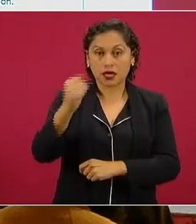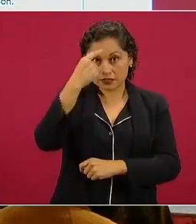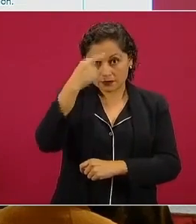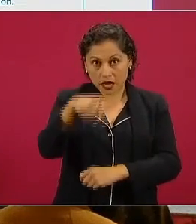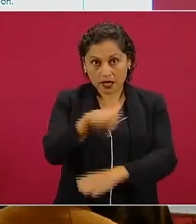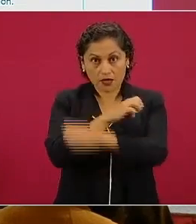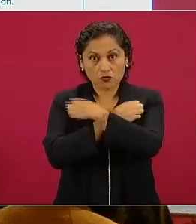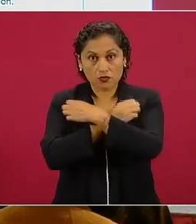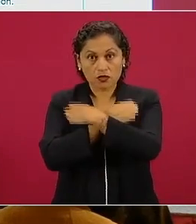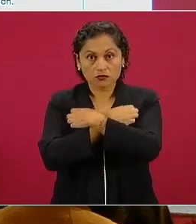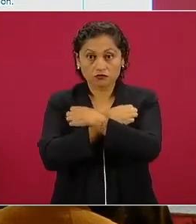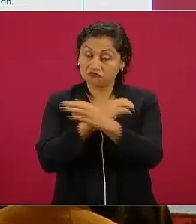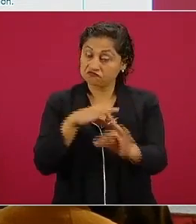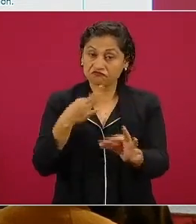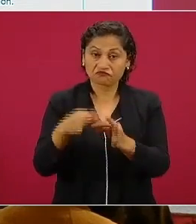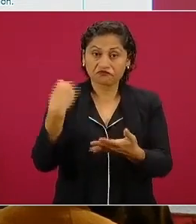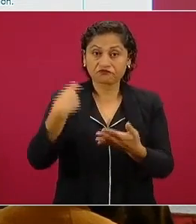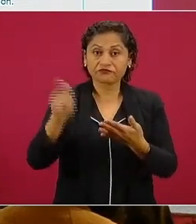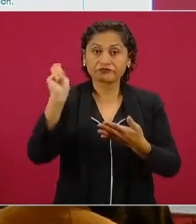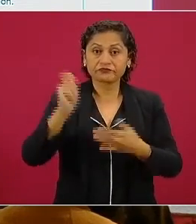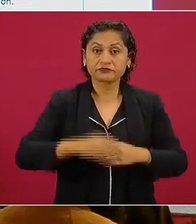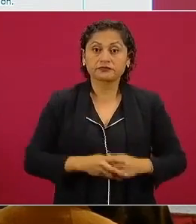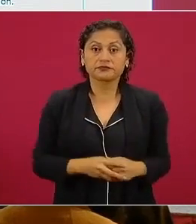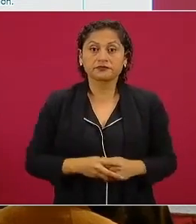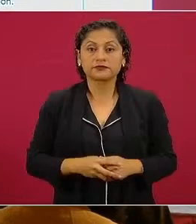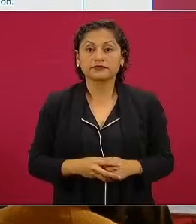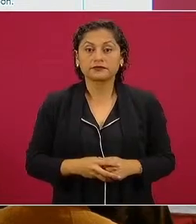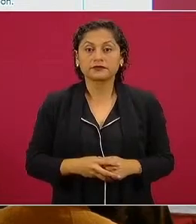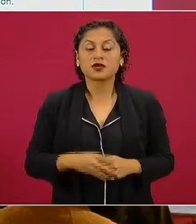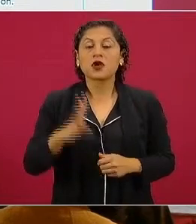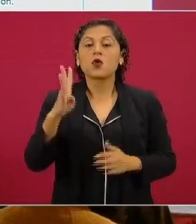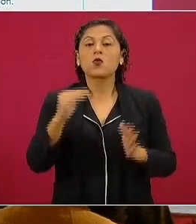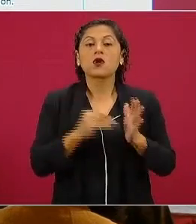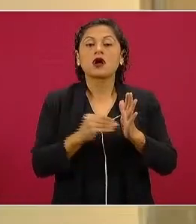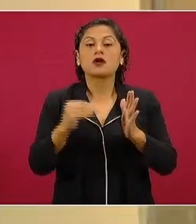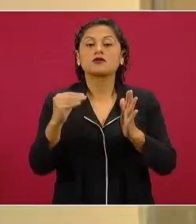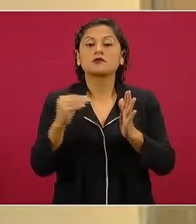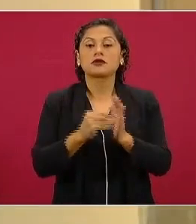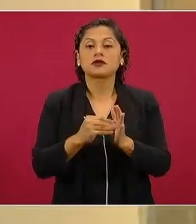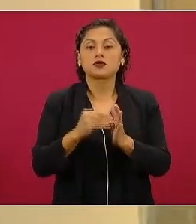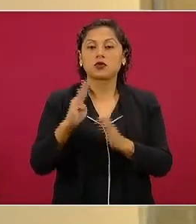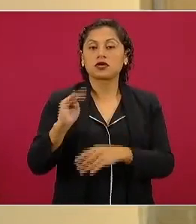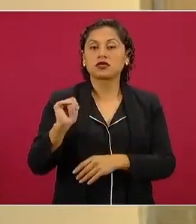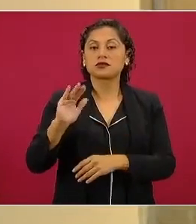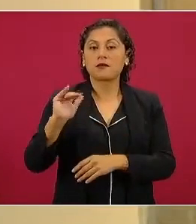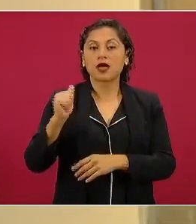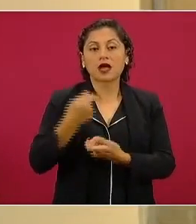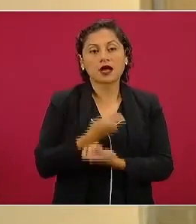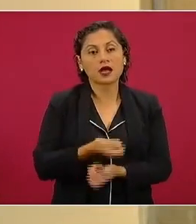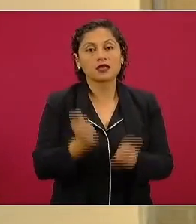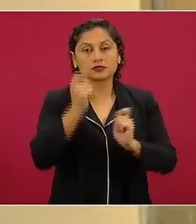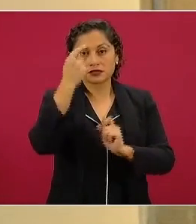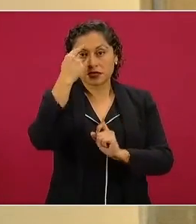más de cuatro millones de becas para el nivel básico.